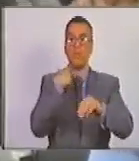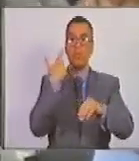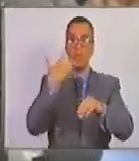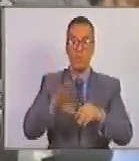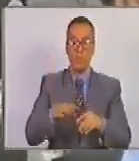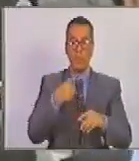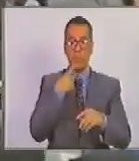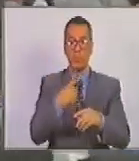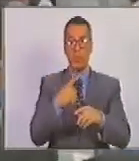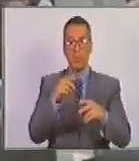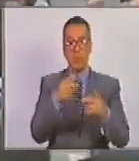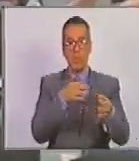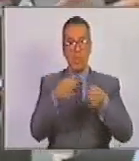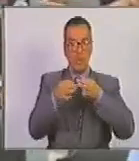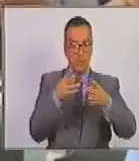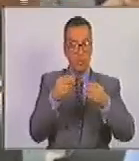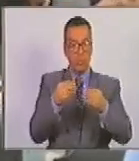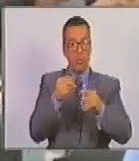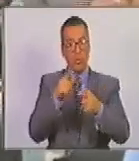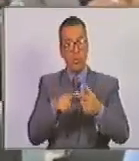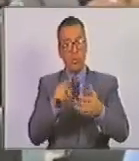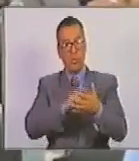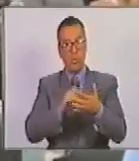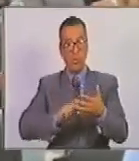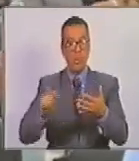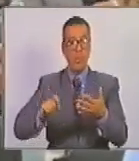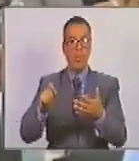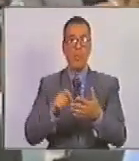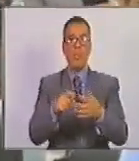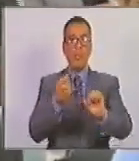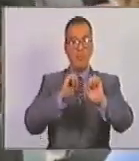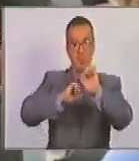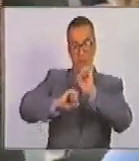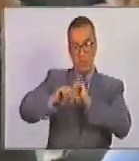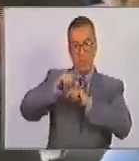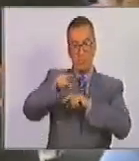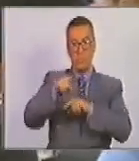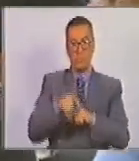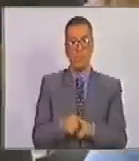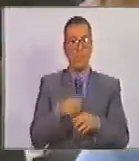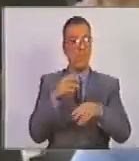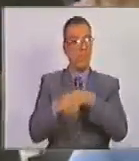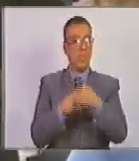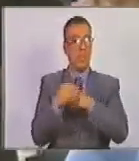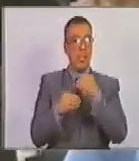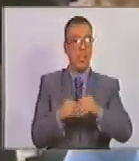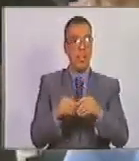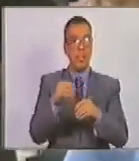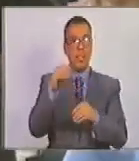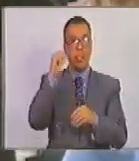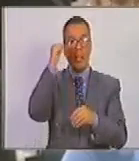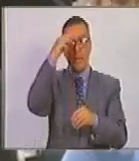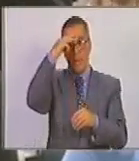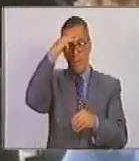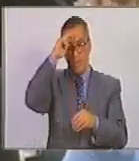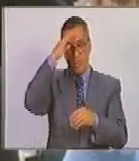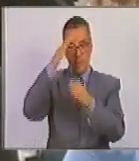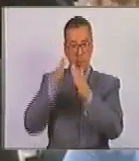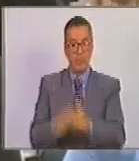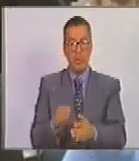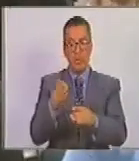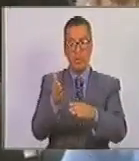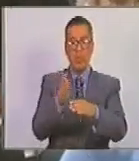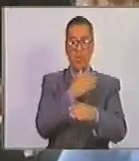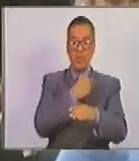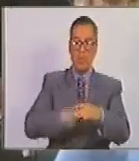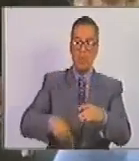discurso, lo comentan muchos autores, está inspirado en la defensa de que hiciera Fidel Castro Ruz casi 10 años antes,